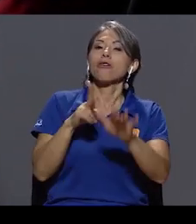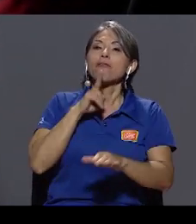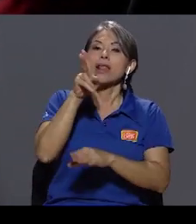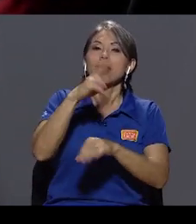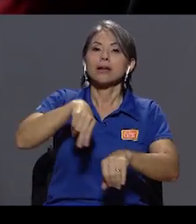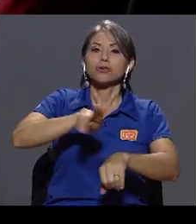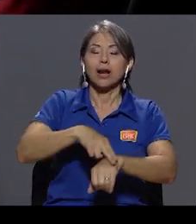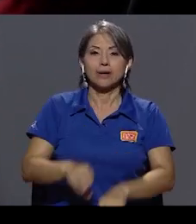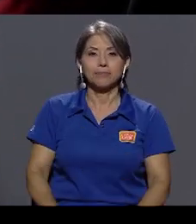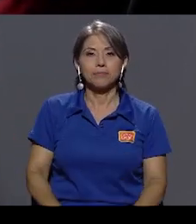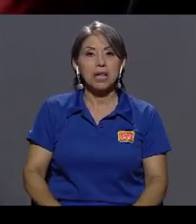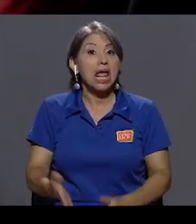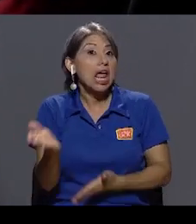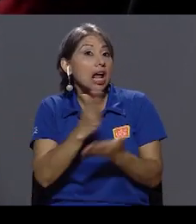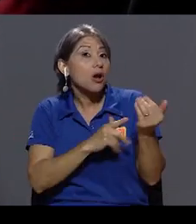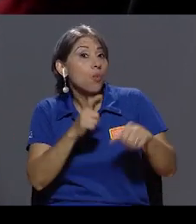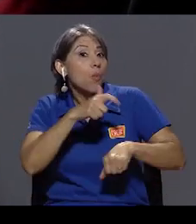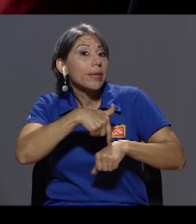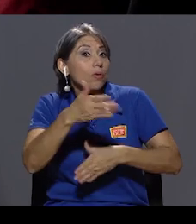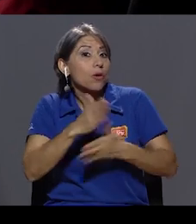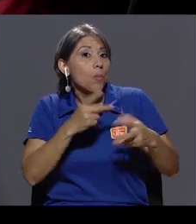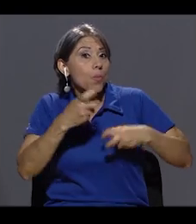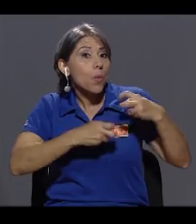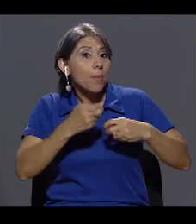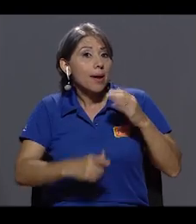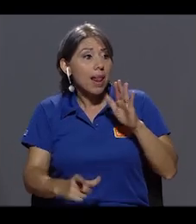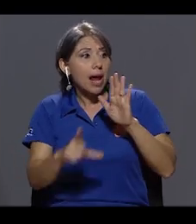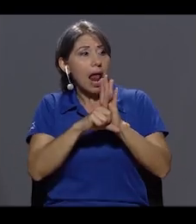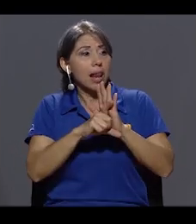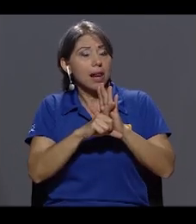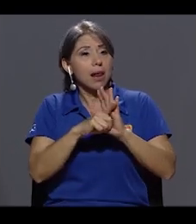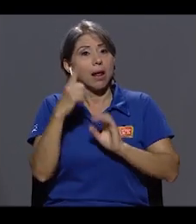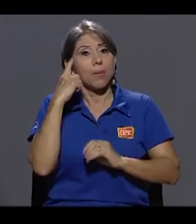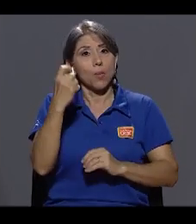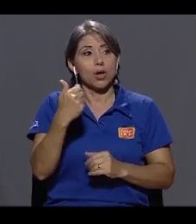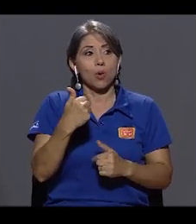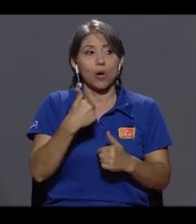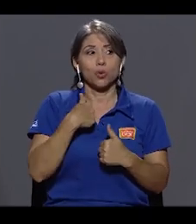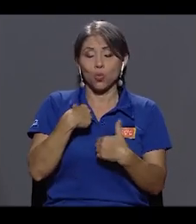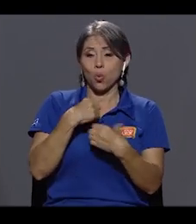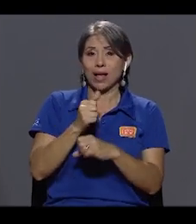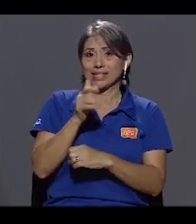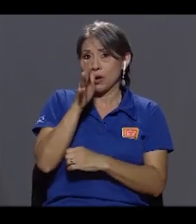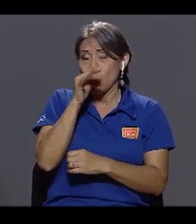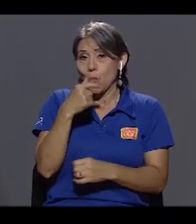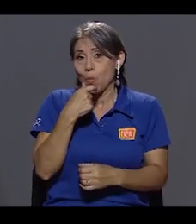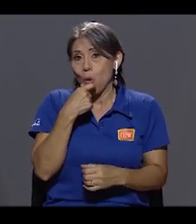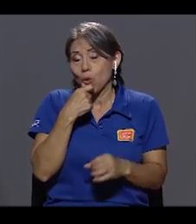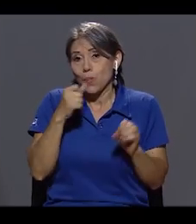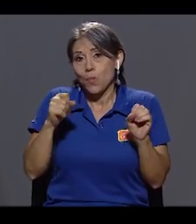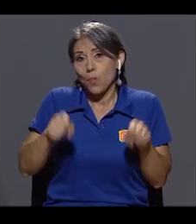¿Ha tenido alguna vez un lío legal? Porque, bueno, cuando uno hace humor, ¿puede entrar en un mecanismo de